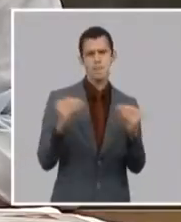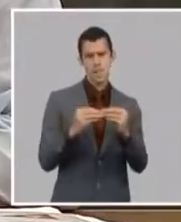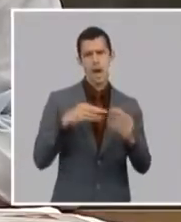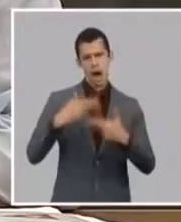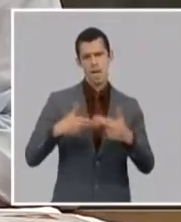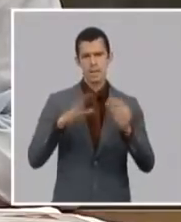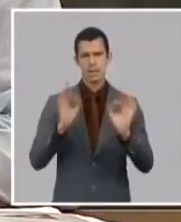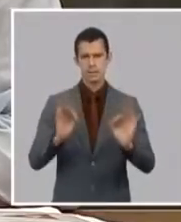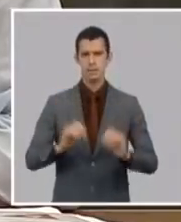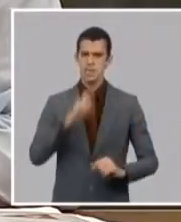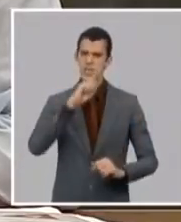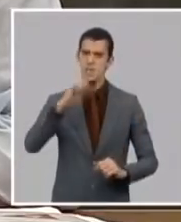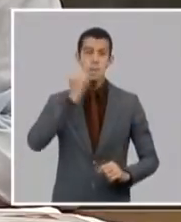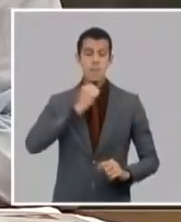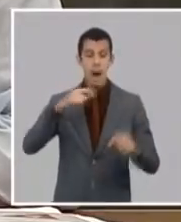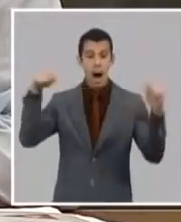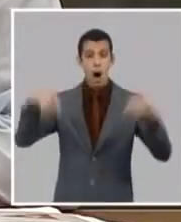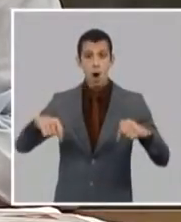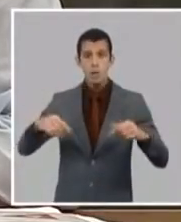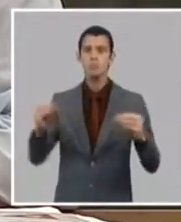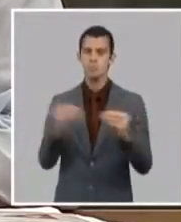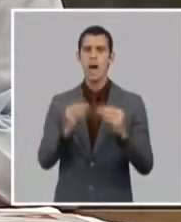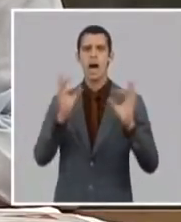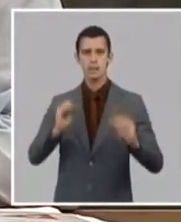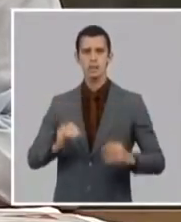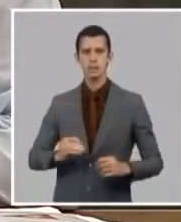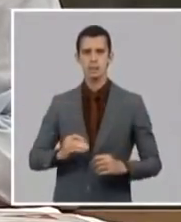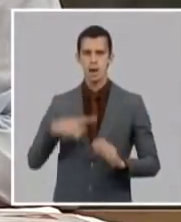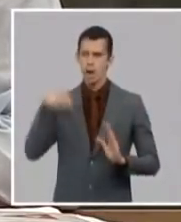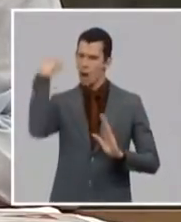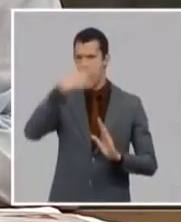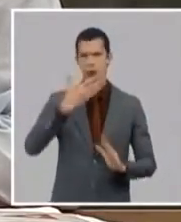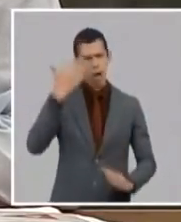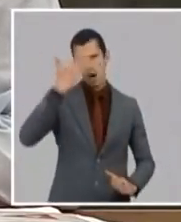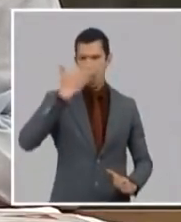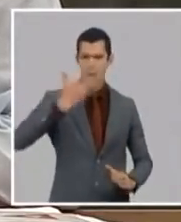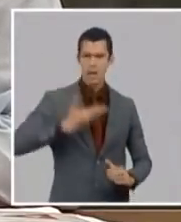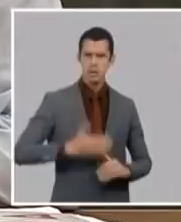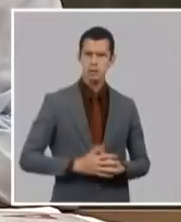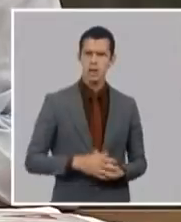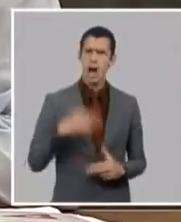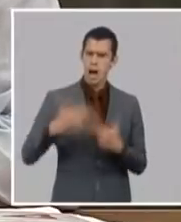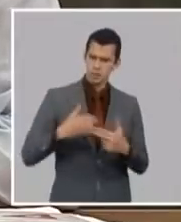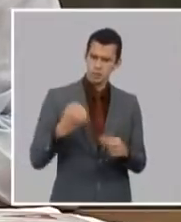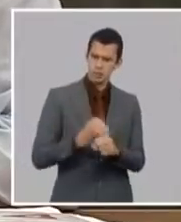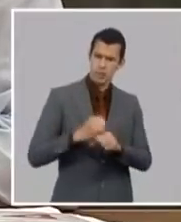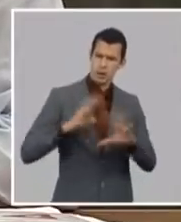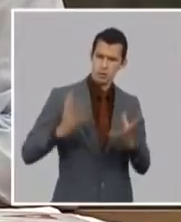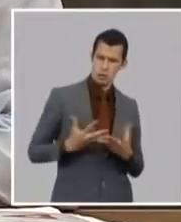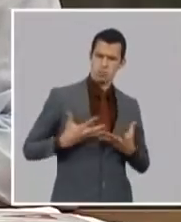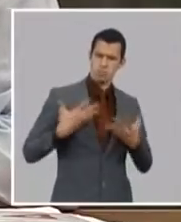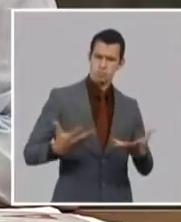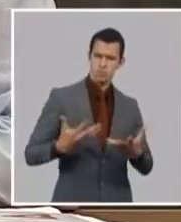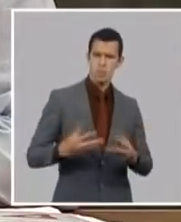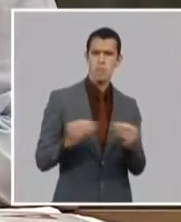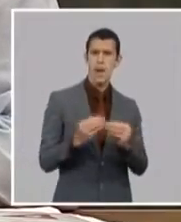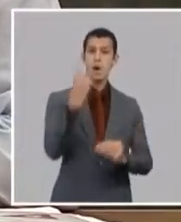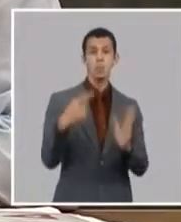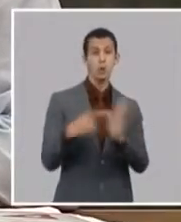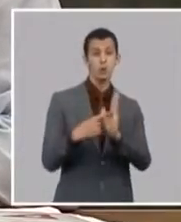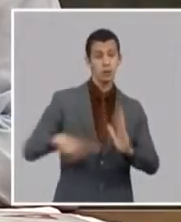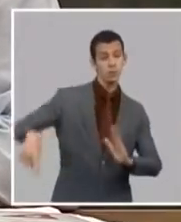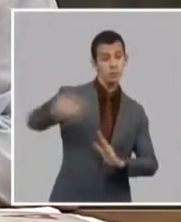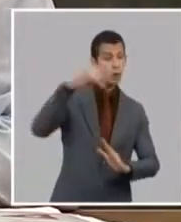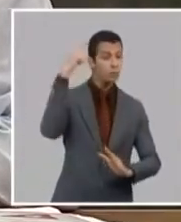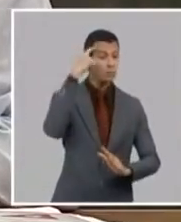difíciles son la mejor medida de cada cual del carácter de cada cual del coraje y el valor de cada cual de la conciencia de cada cual de las virtudes de cada